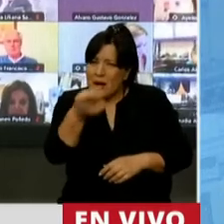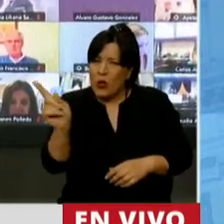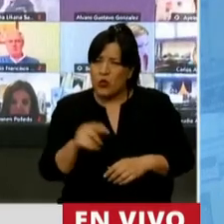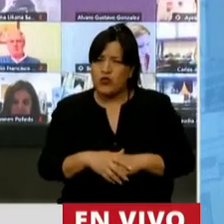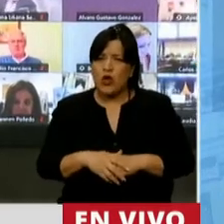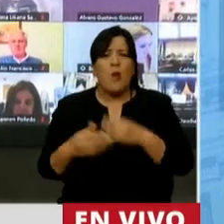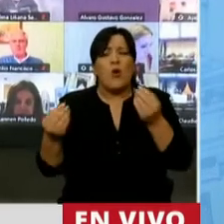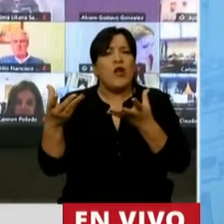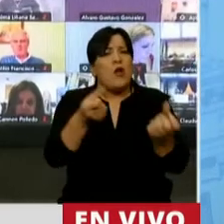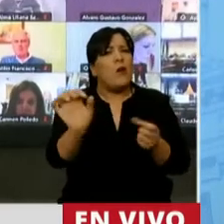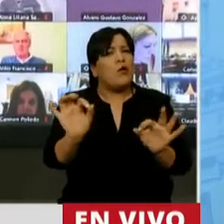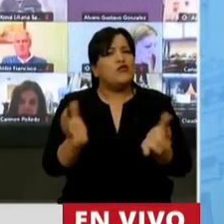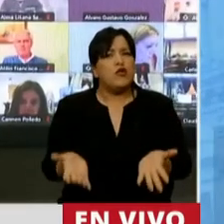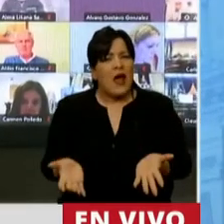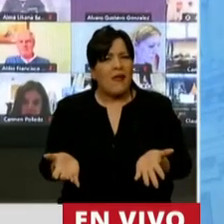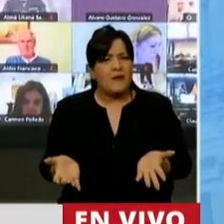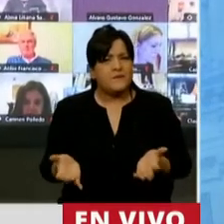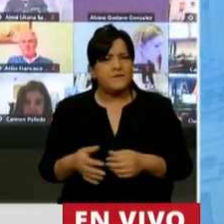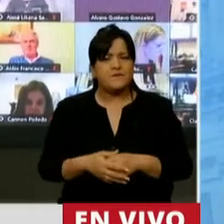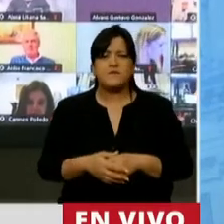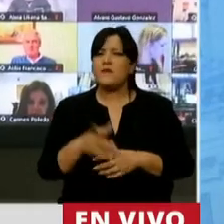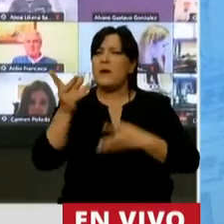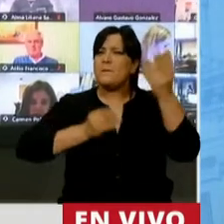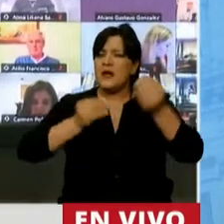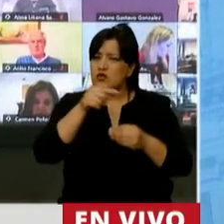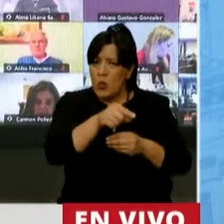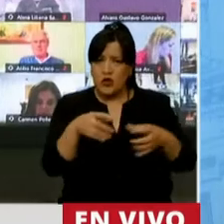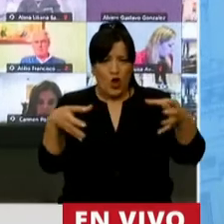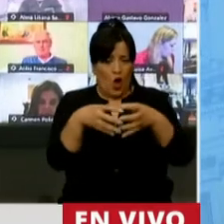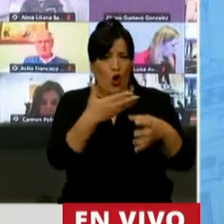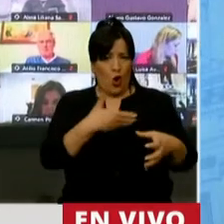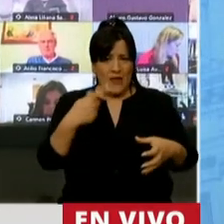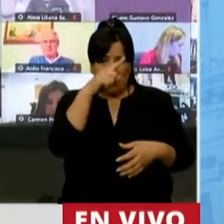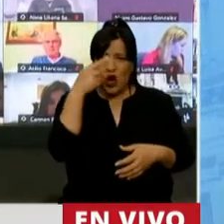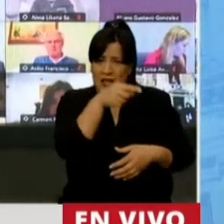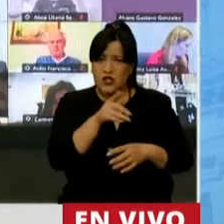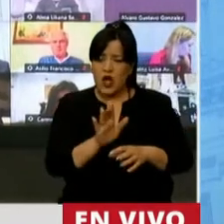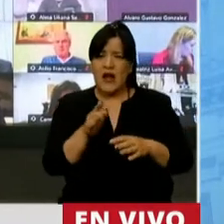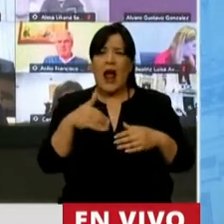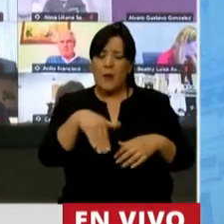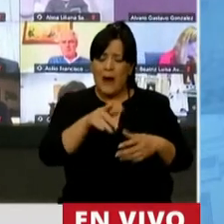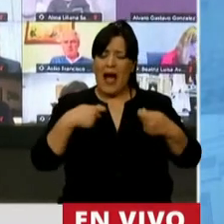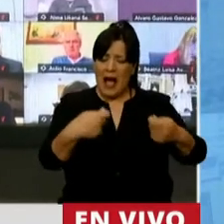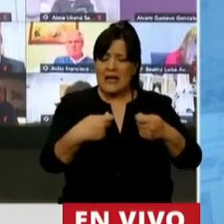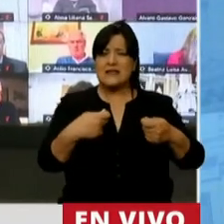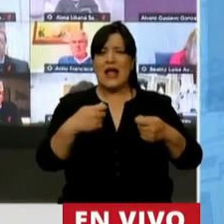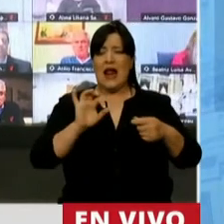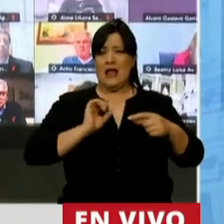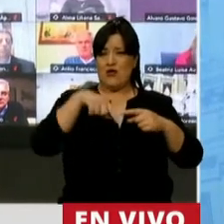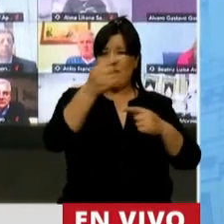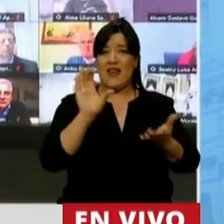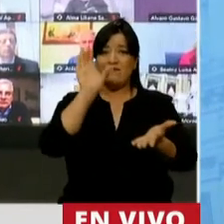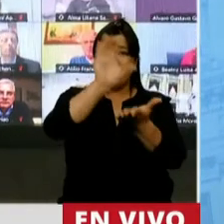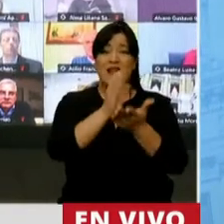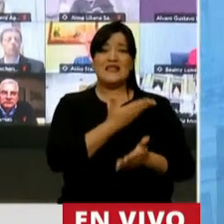¿por qué no acompañar un presupuesto en el que el Gobierno Nacional va a gastar e invertir el año que viene en Santa